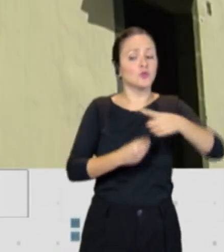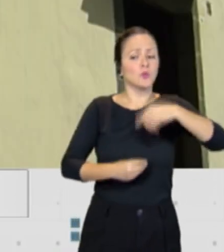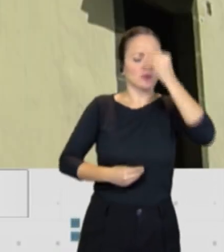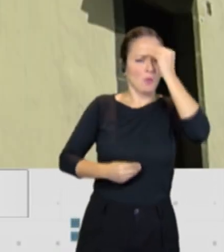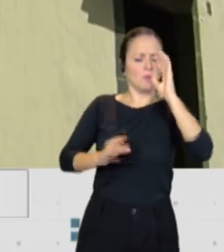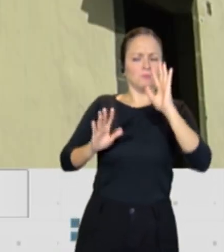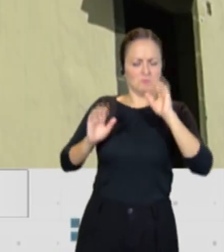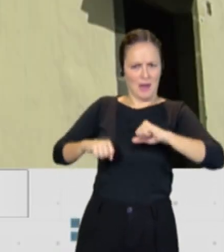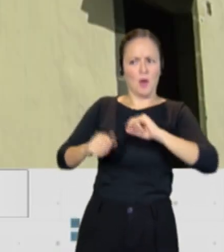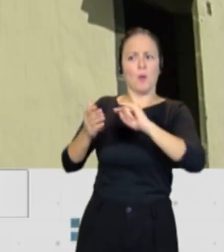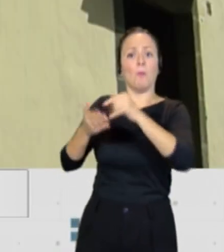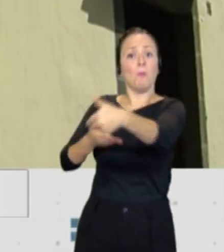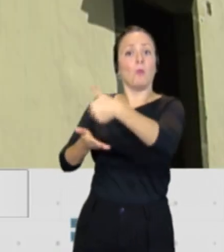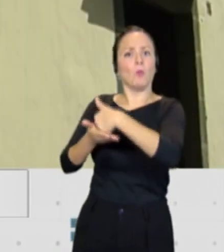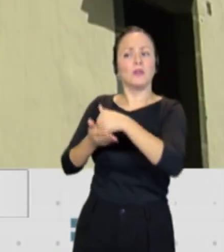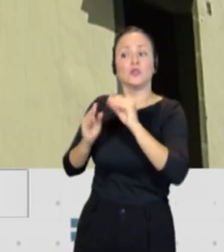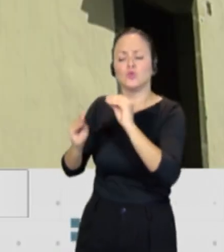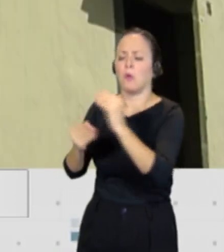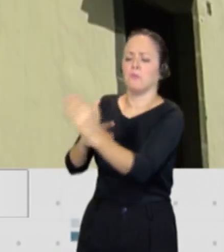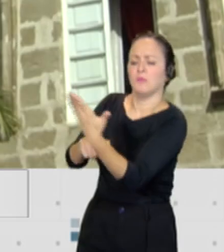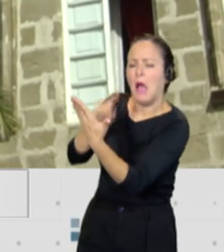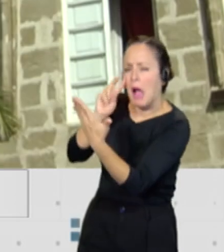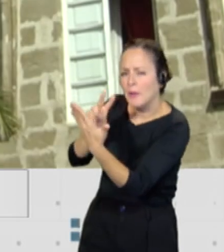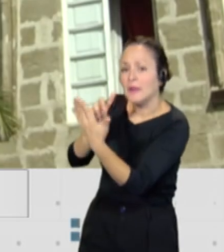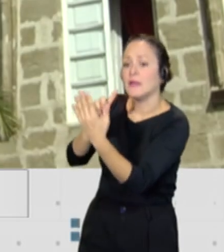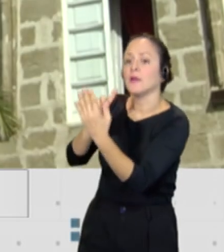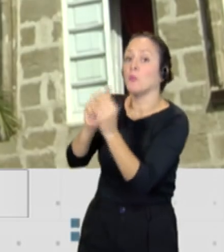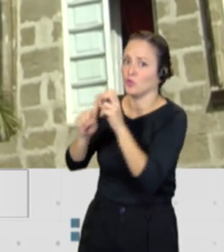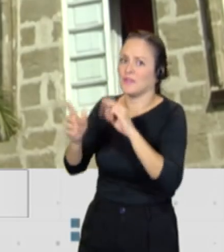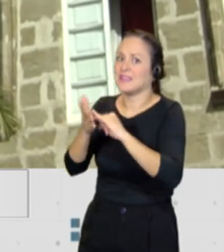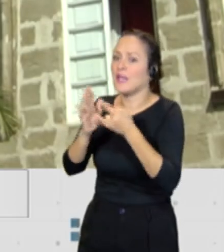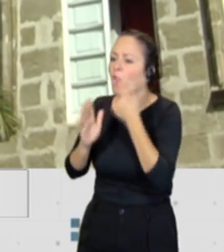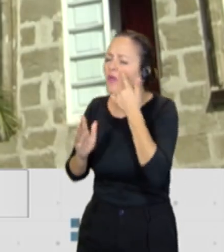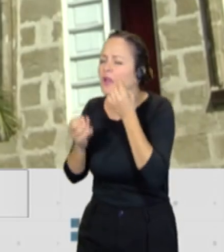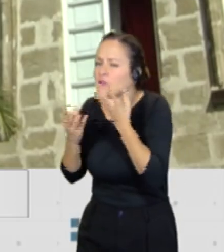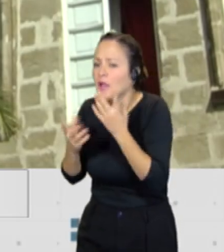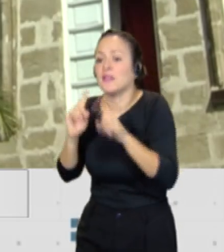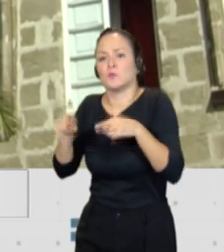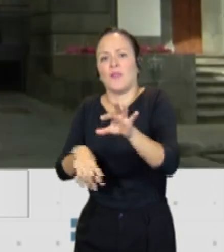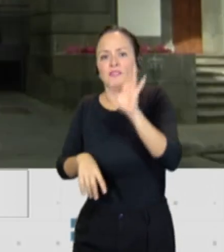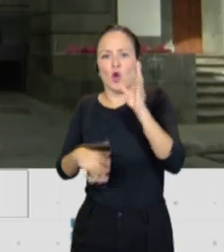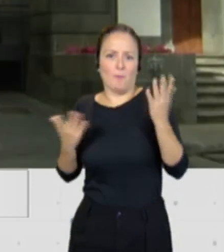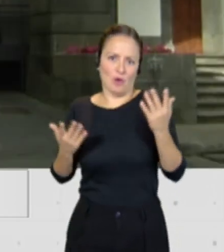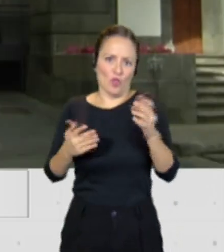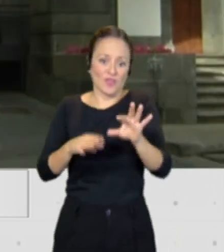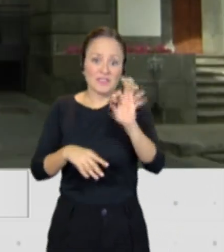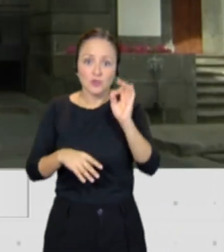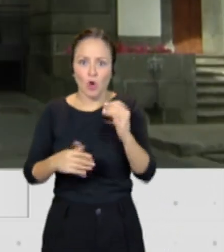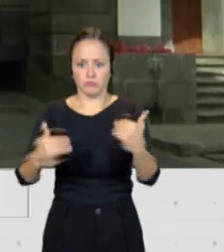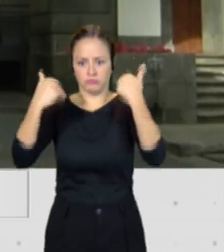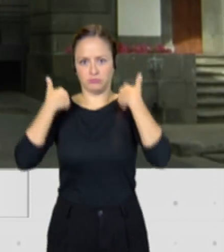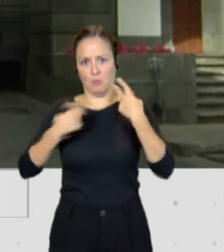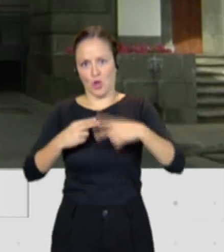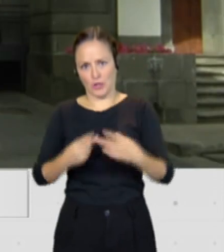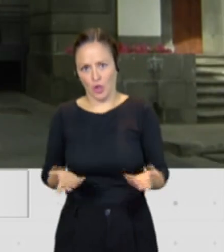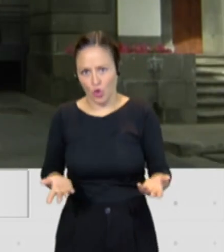esa propuesta técnica y a partir de ahí tomaremos decisiones. Pero seremos quienes tenemos la responsabilidad política, las que las adoptaremos. Y ojalá